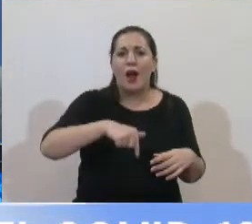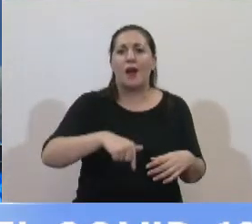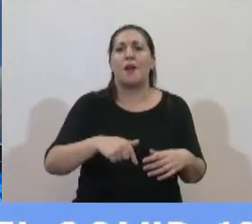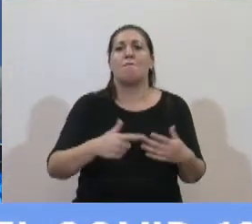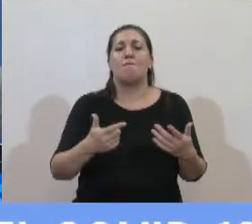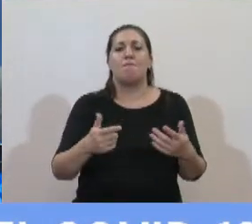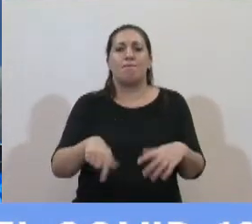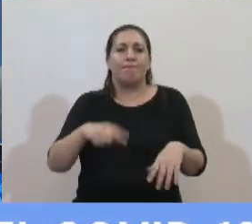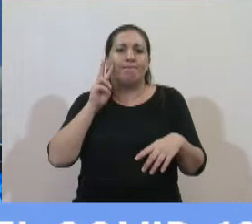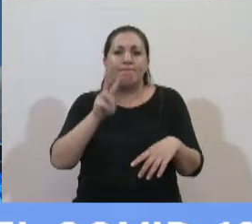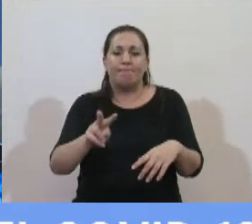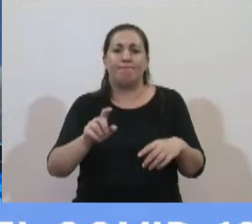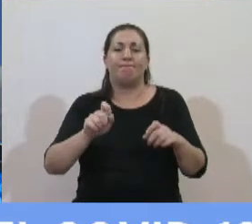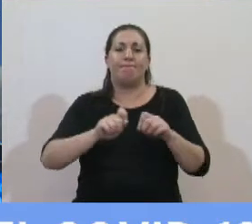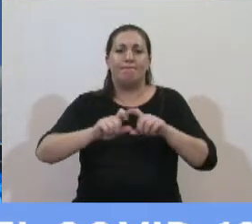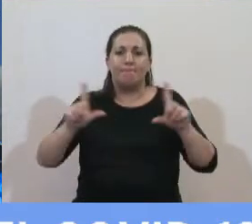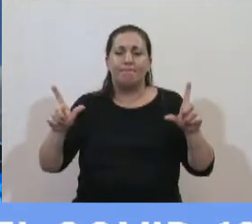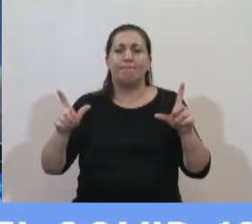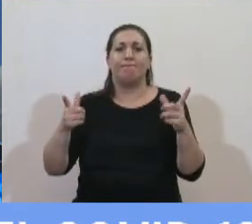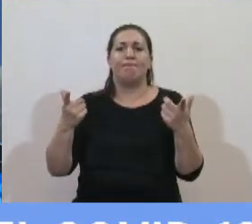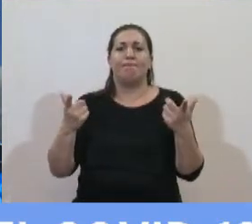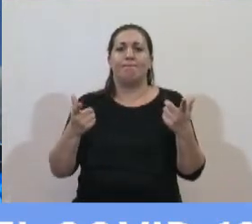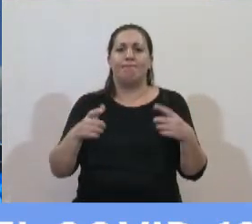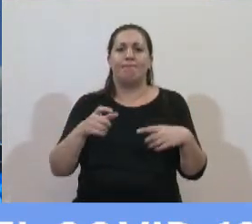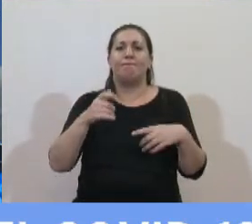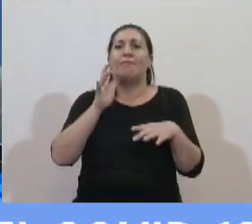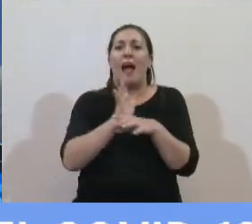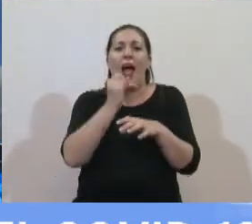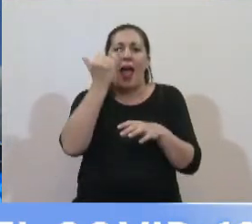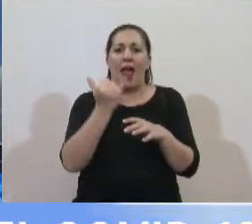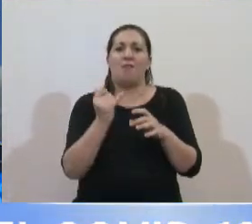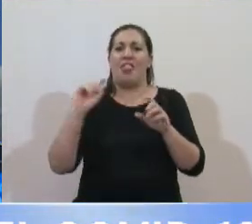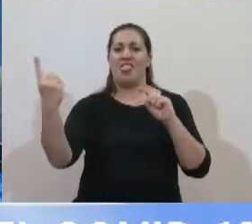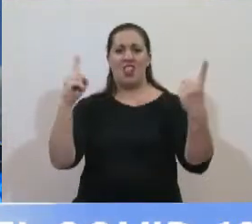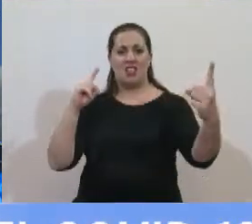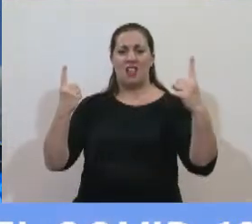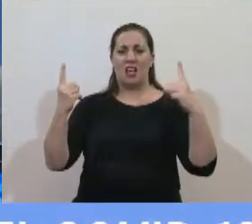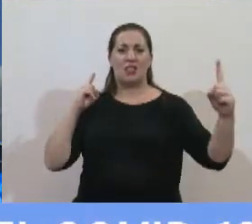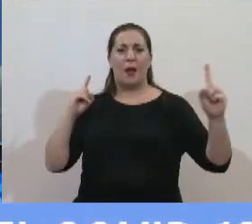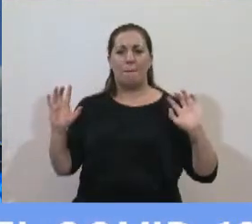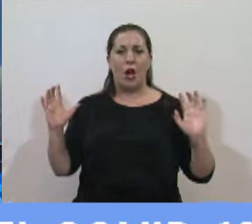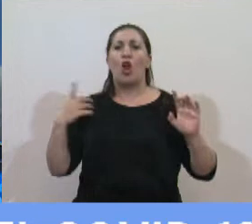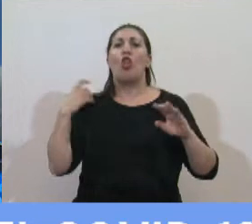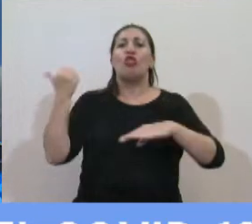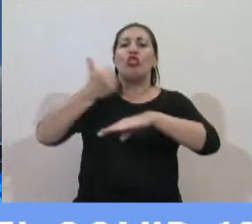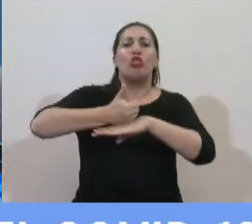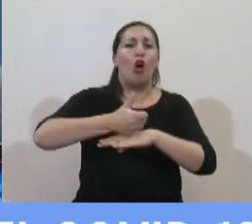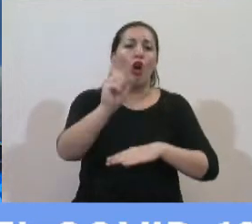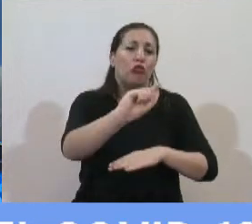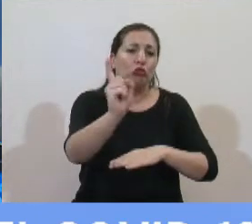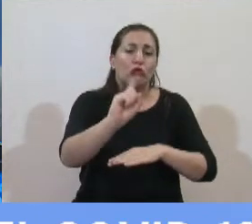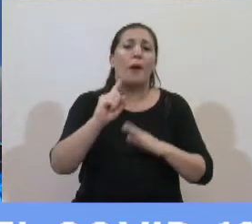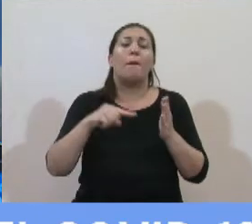pantalla un tablero con distanciamientos dejando de lado la sesión presencial pero con una